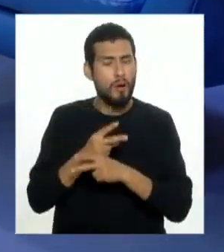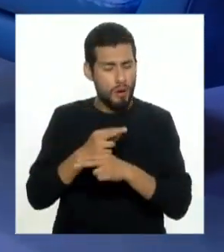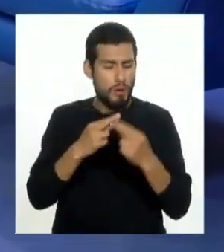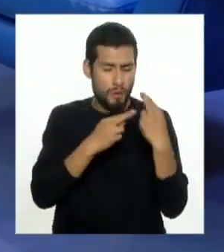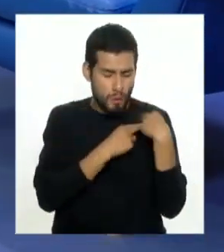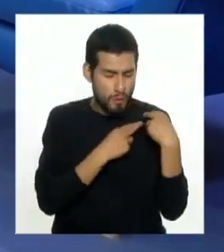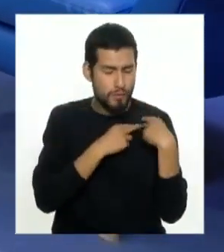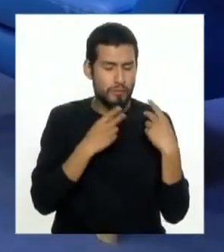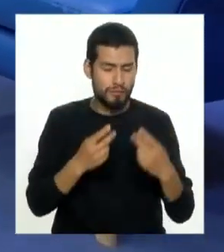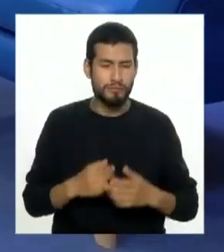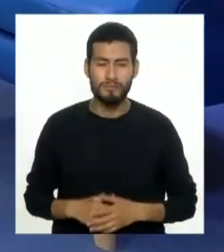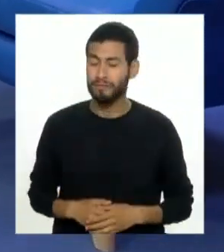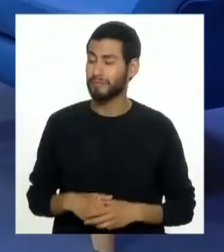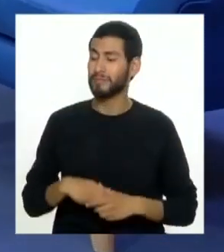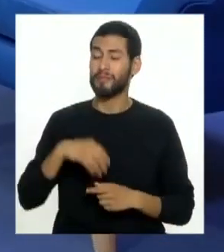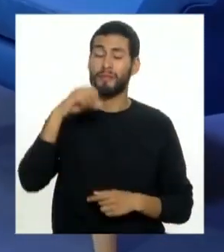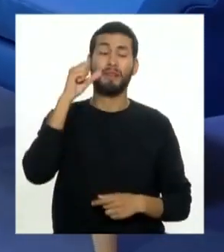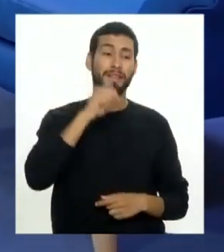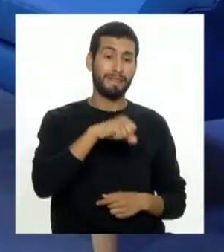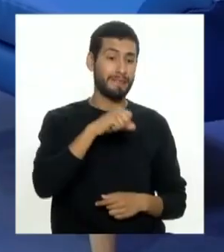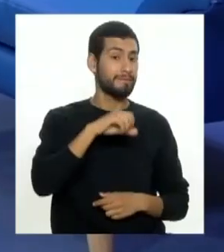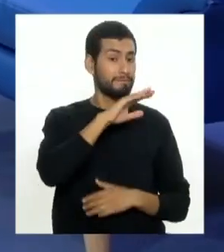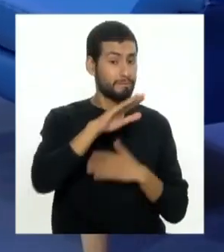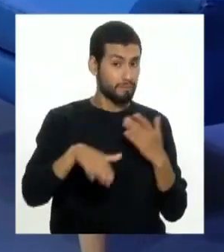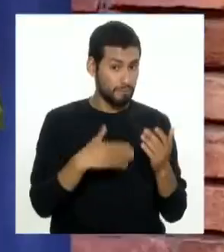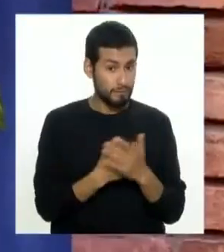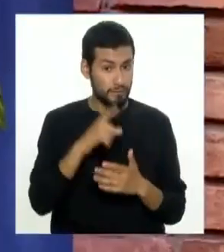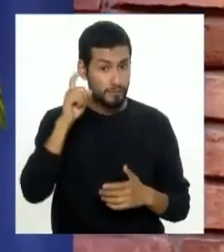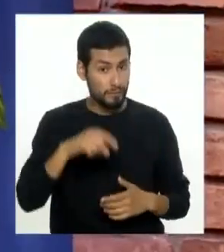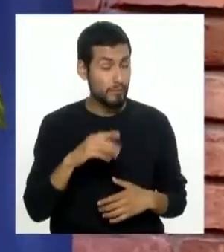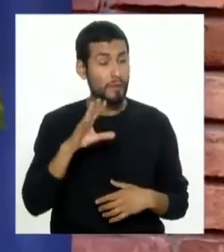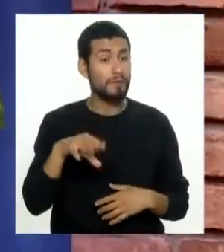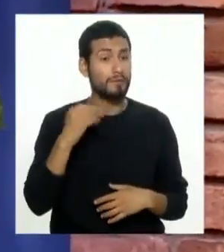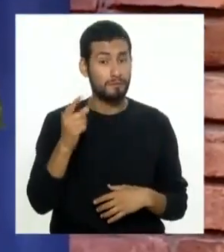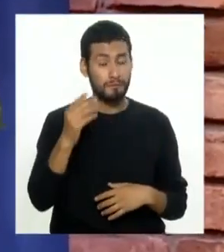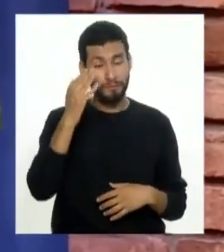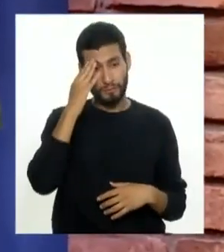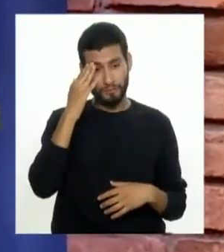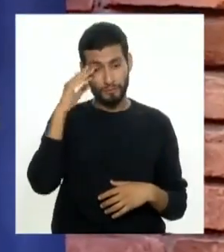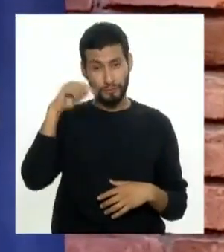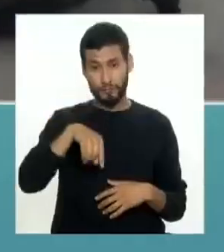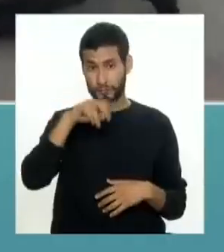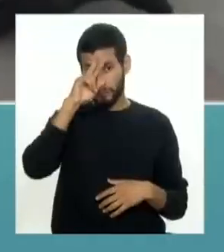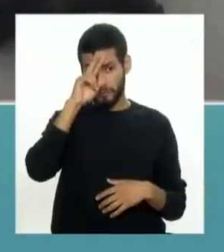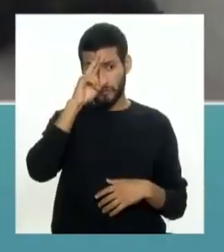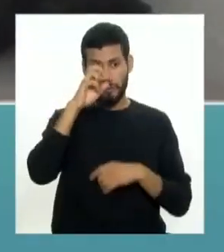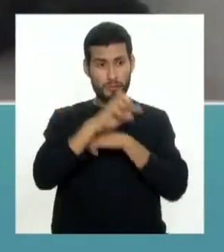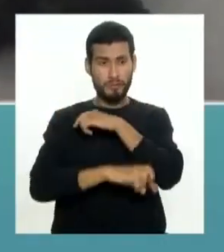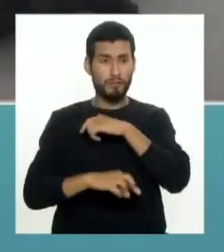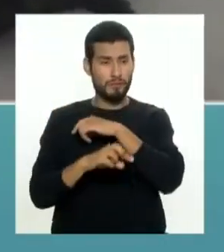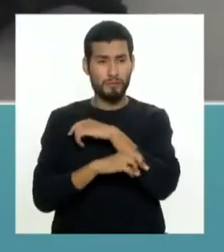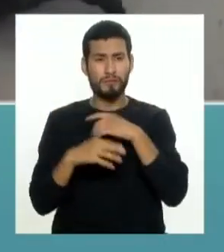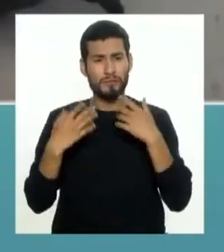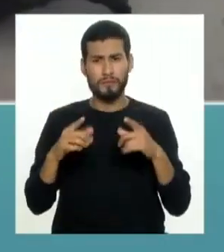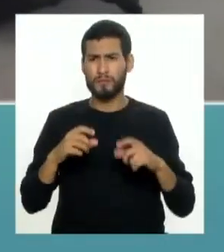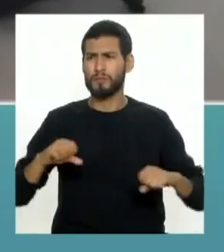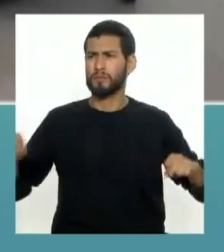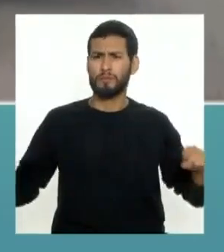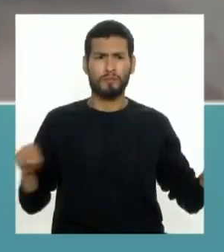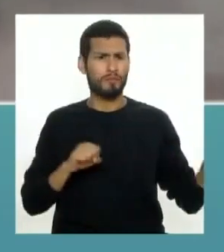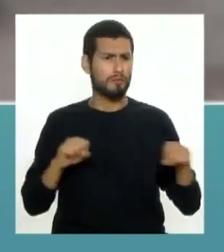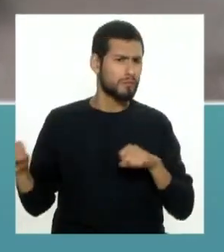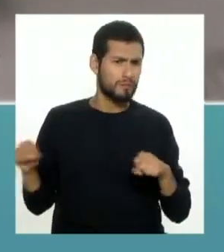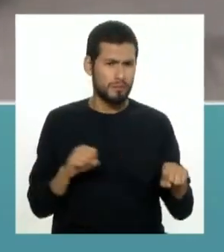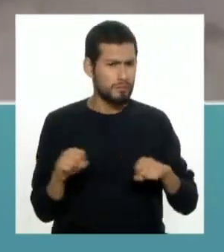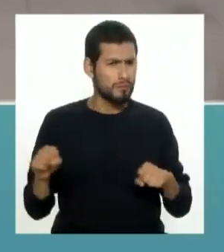responsable, Fátima. Así es. Y todos debemos sumar porque, como bien sabemos, el Perú es un país altamente sísmico debido